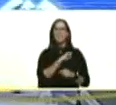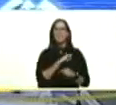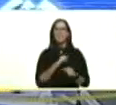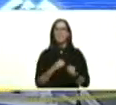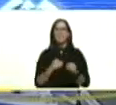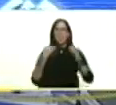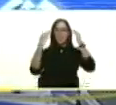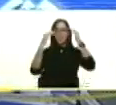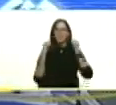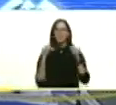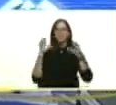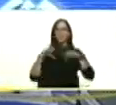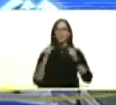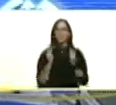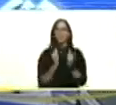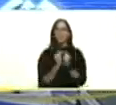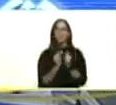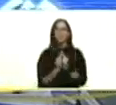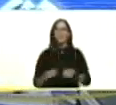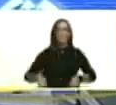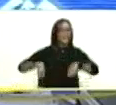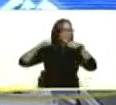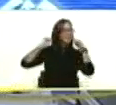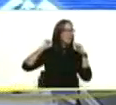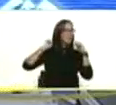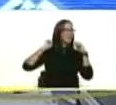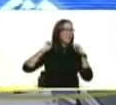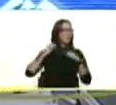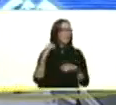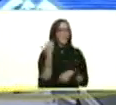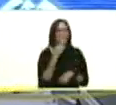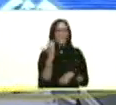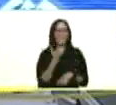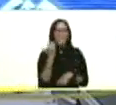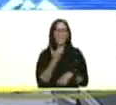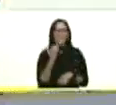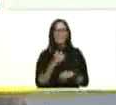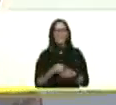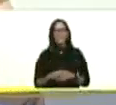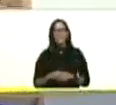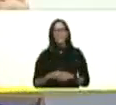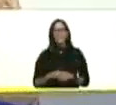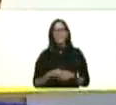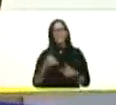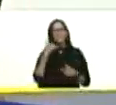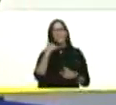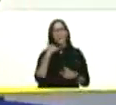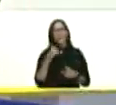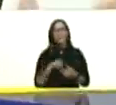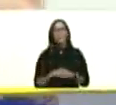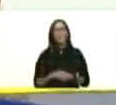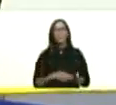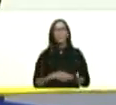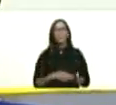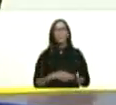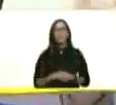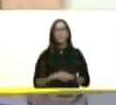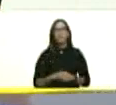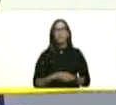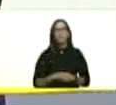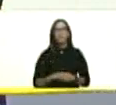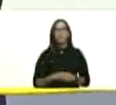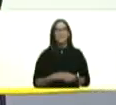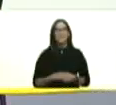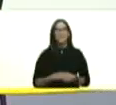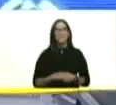está lloviendo muy duro y le digo bueno arrópate me llamó y después me dijo ya la llamo y me desveló porque decía